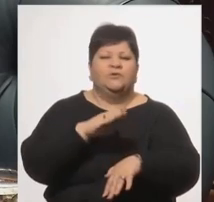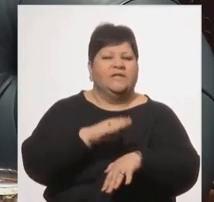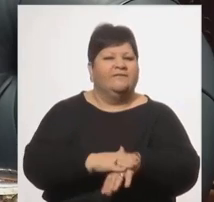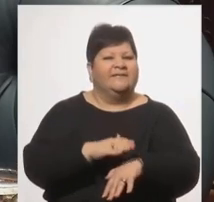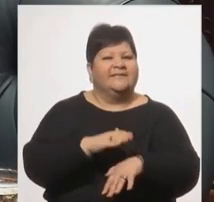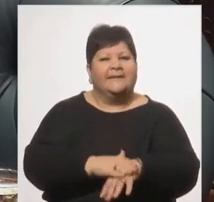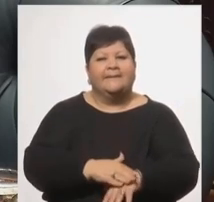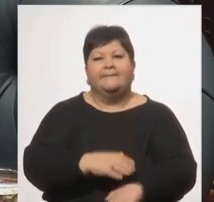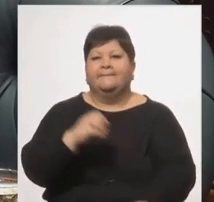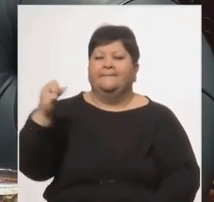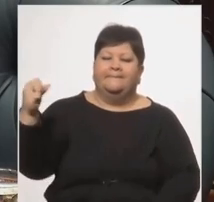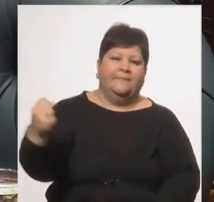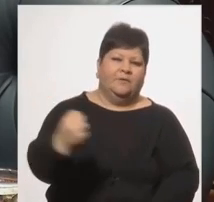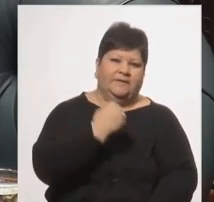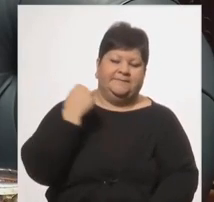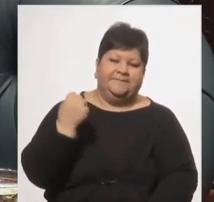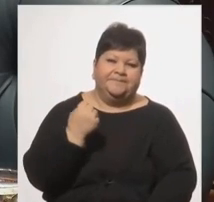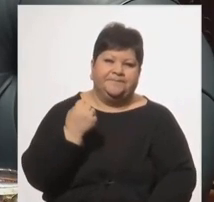gigantesca responsabilidad.